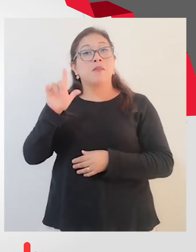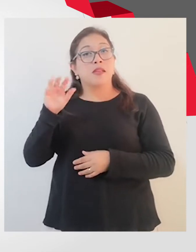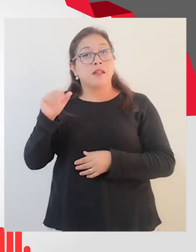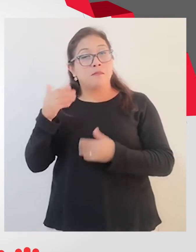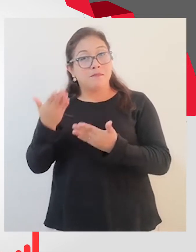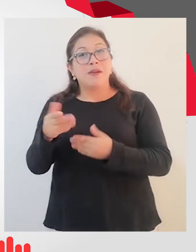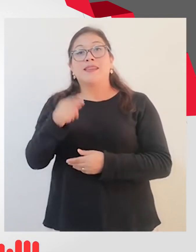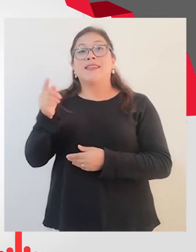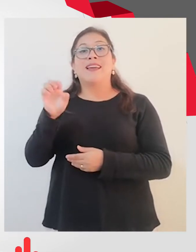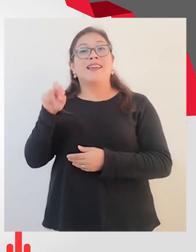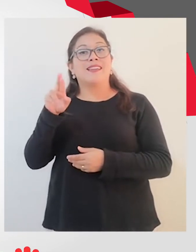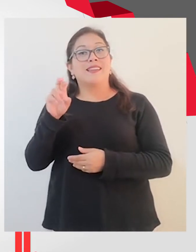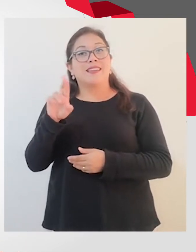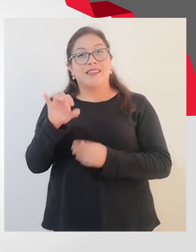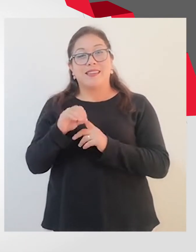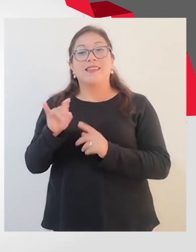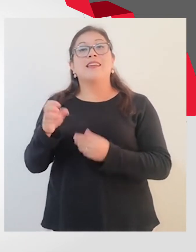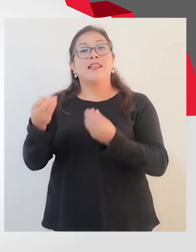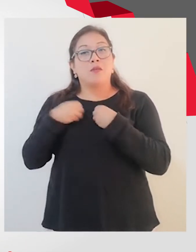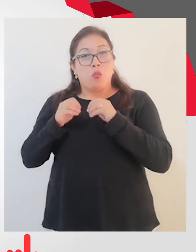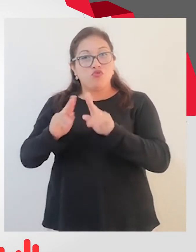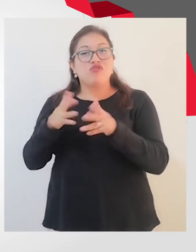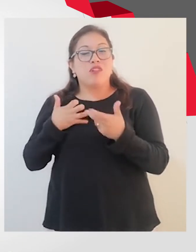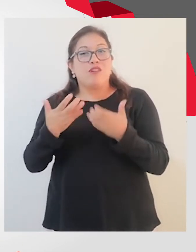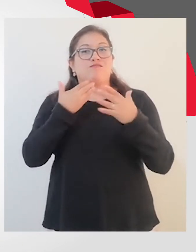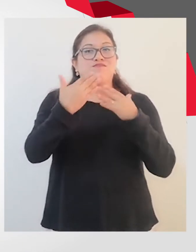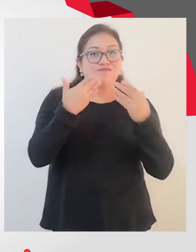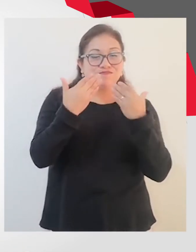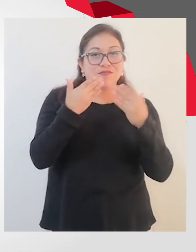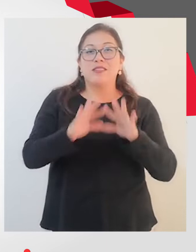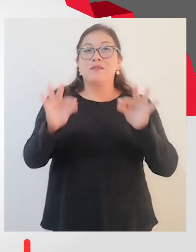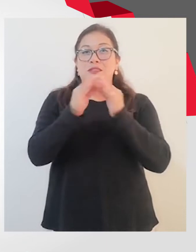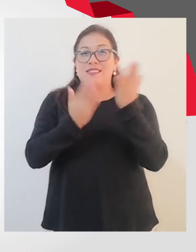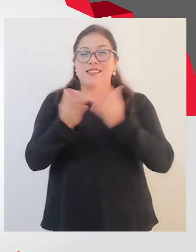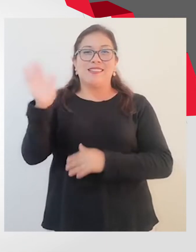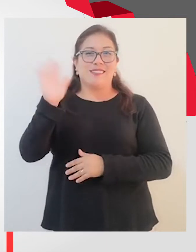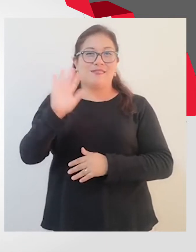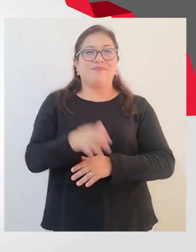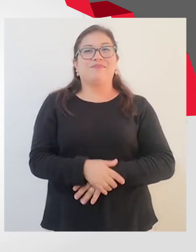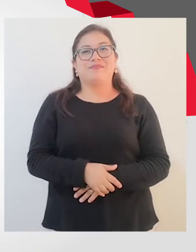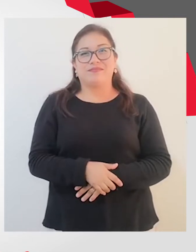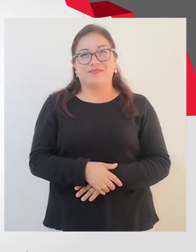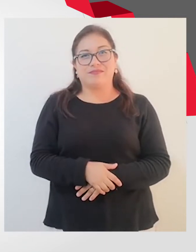Vilma y Enrique, muchas gracias por darme la oportunidad de dar a conocer este importante servicio. Hasta pronto.